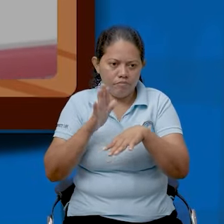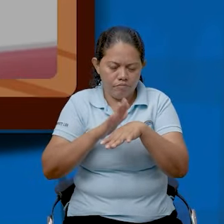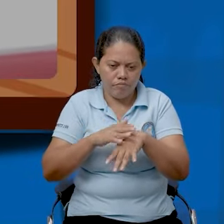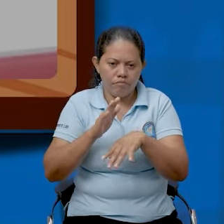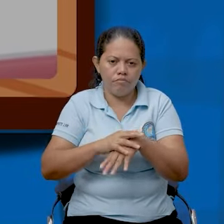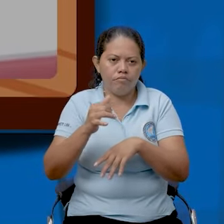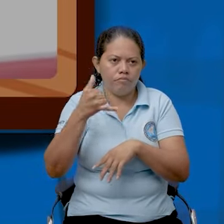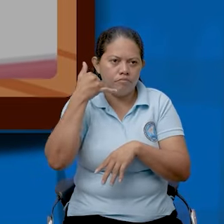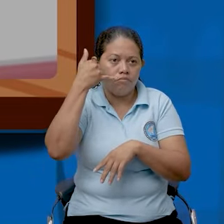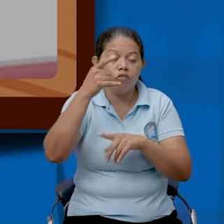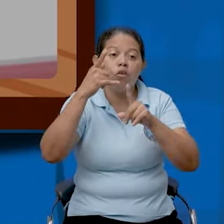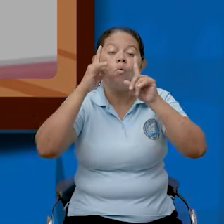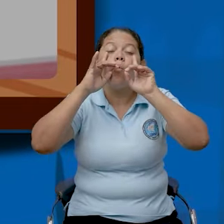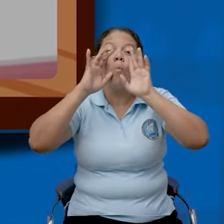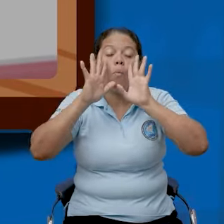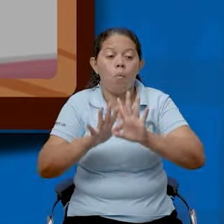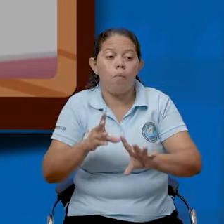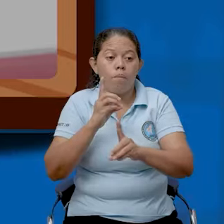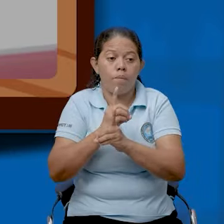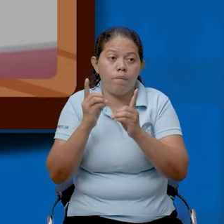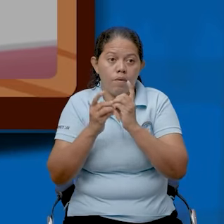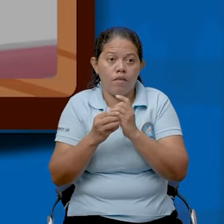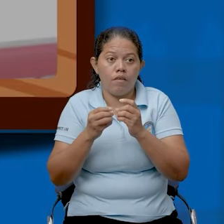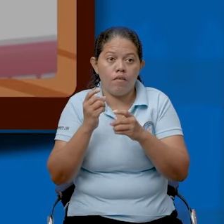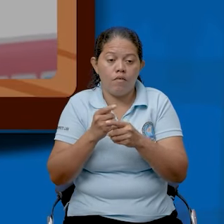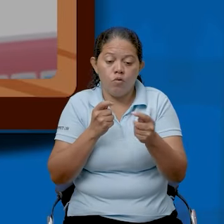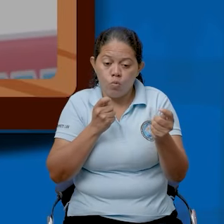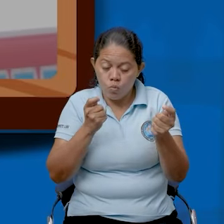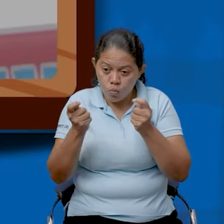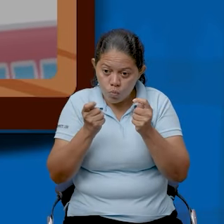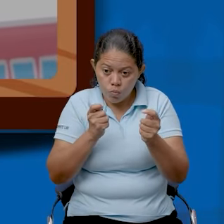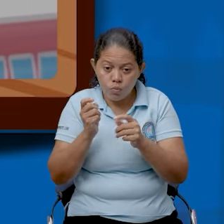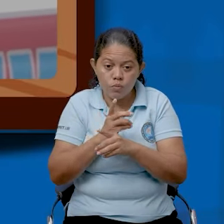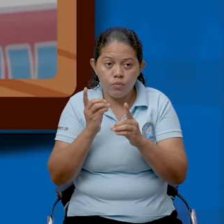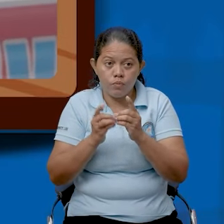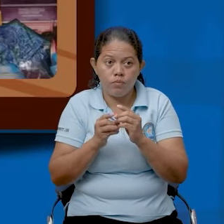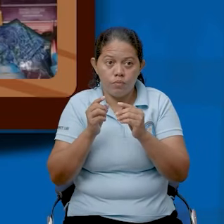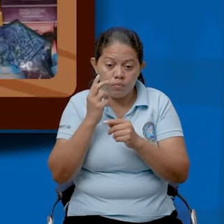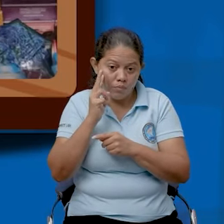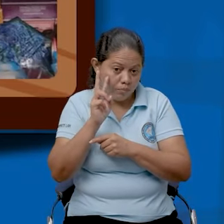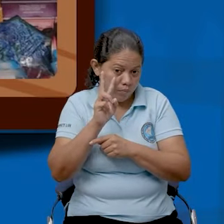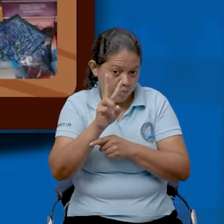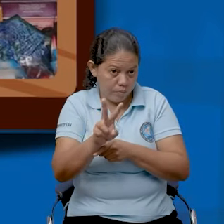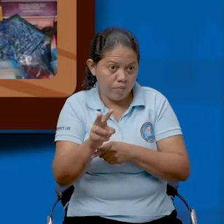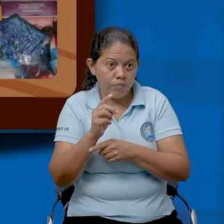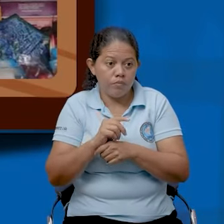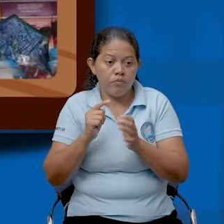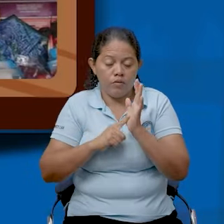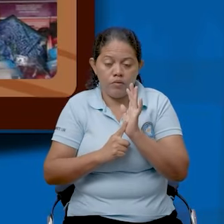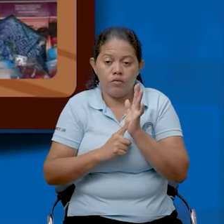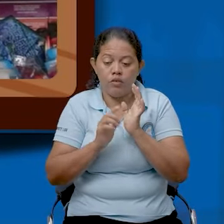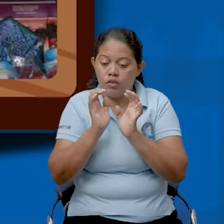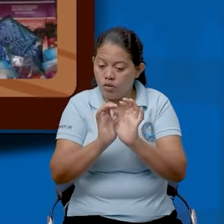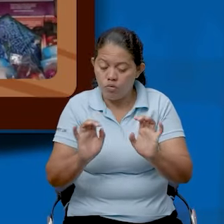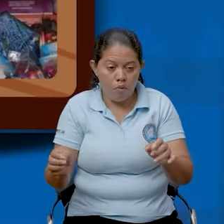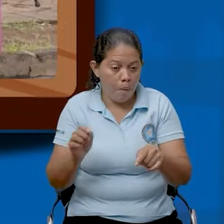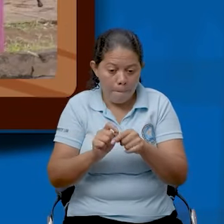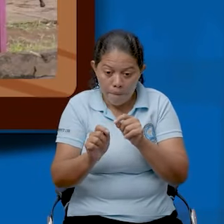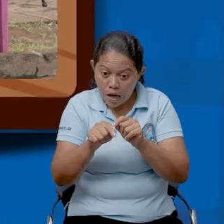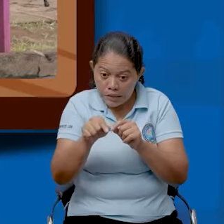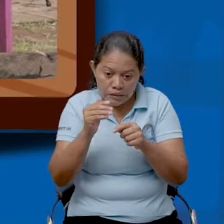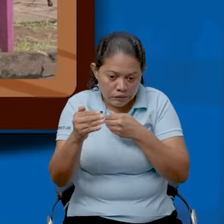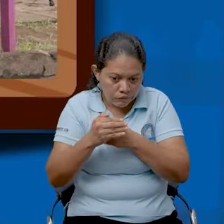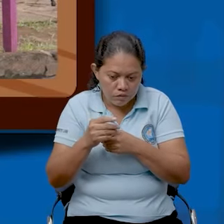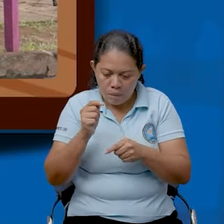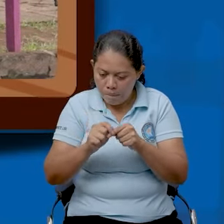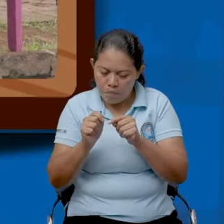al cuido inmediato de la apuesta de las medidas de seguridad que estén visibles, ya que los niños no manipulen